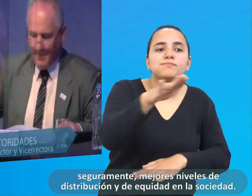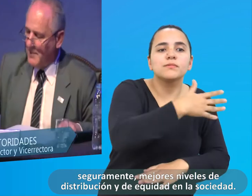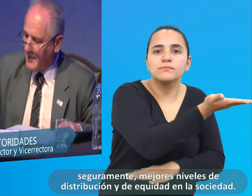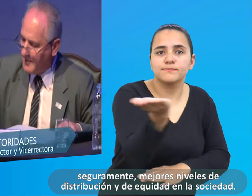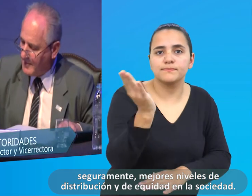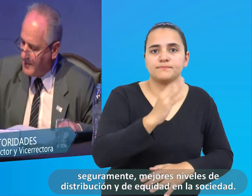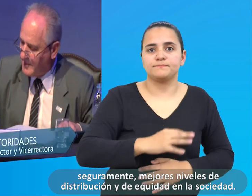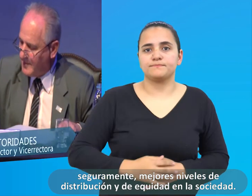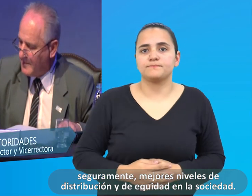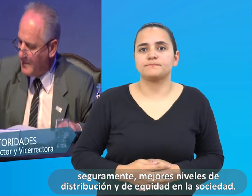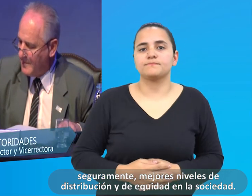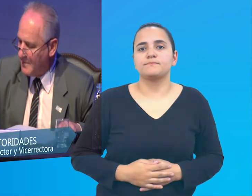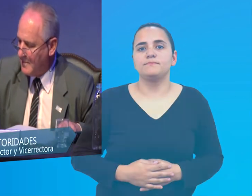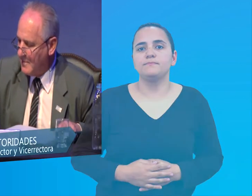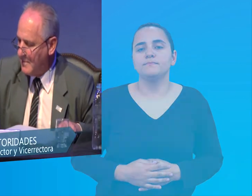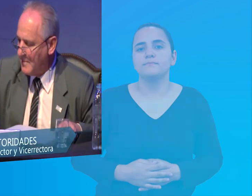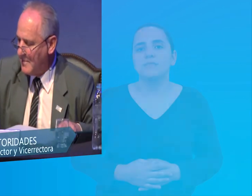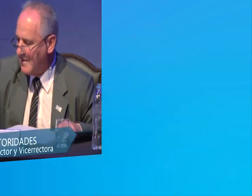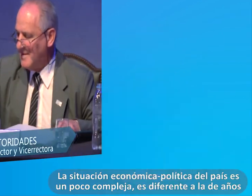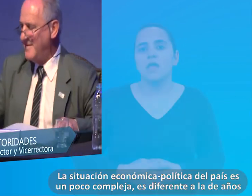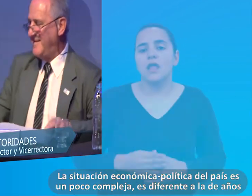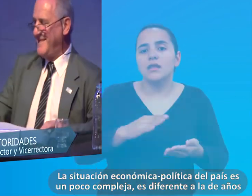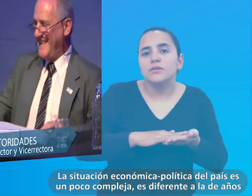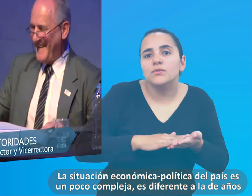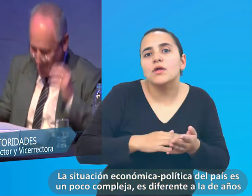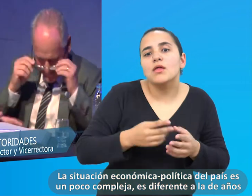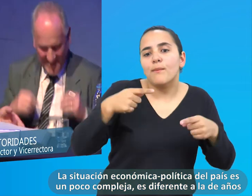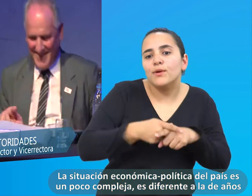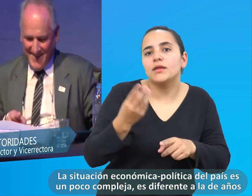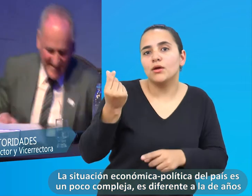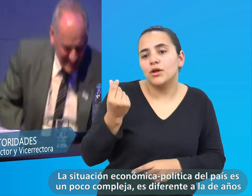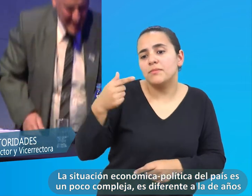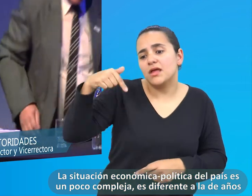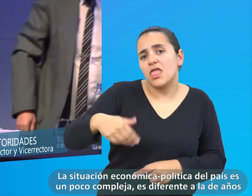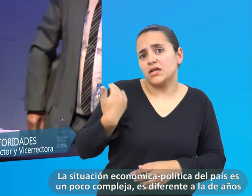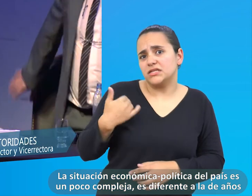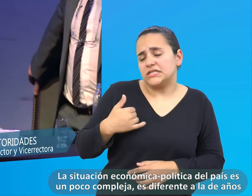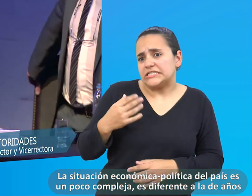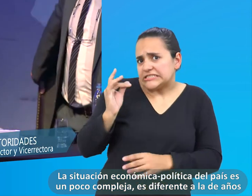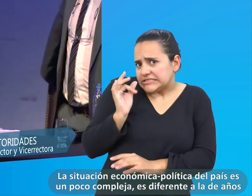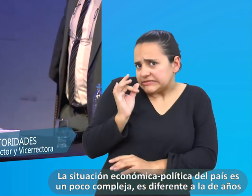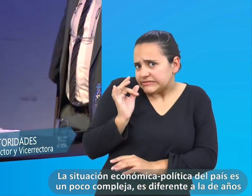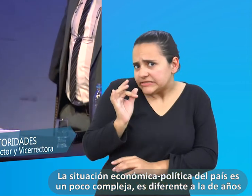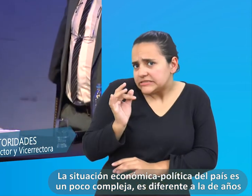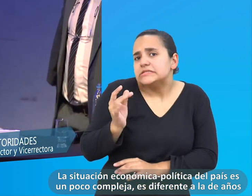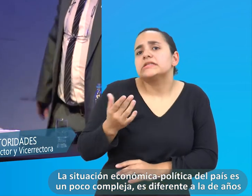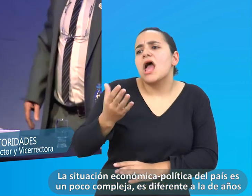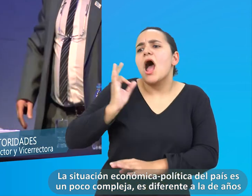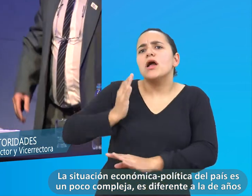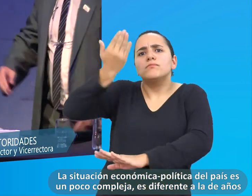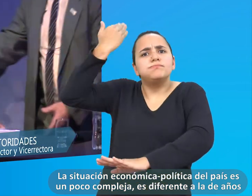mejores niveles de distribución y de equidad en la sociedad. La situación económica política del país es un poco